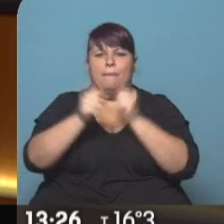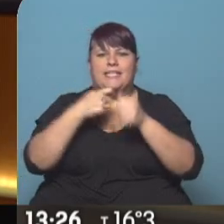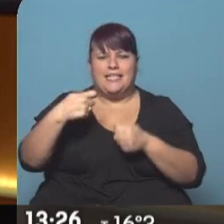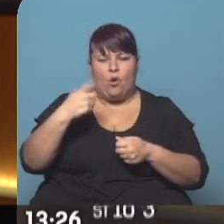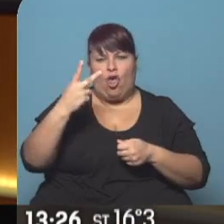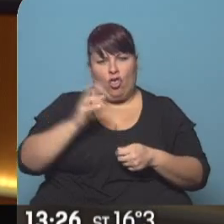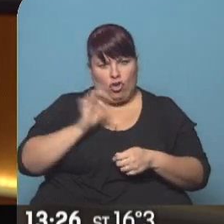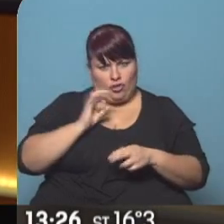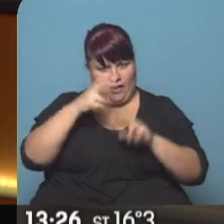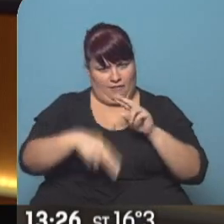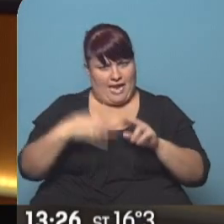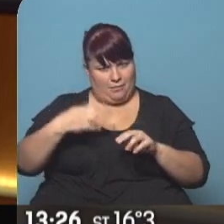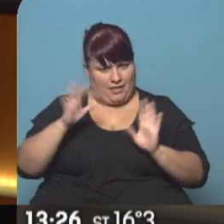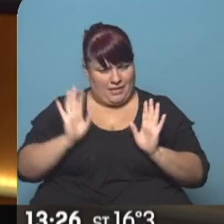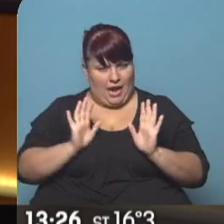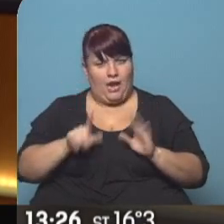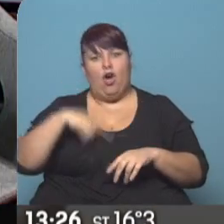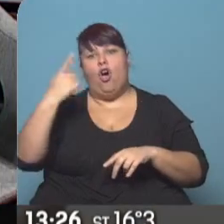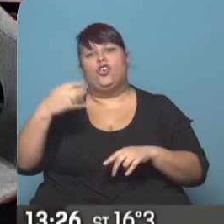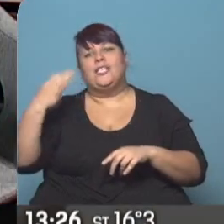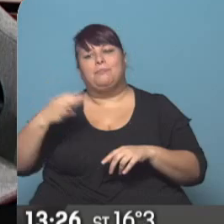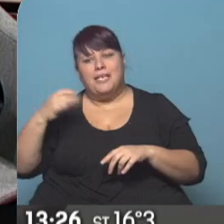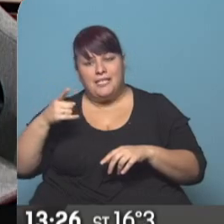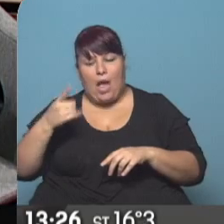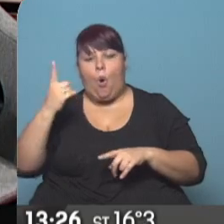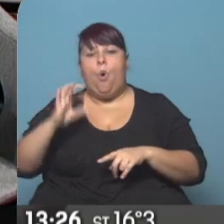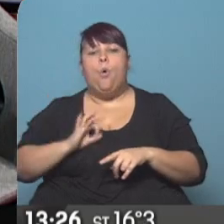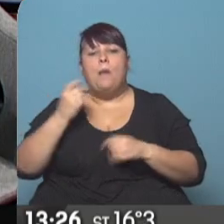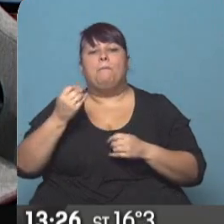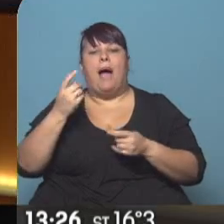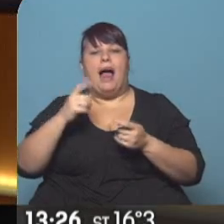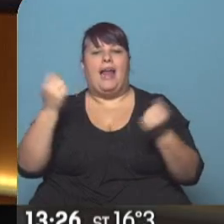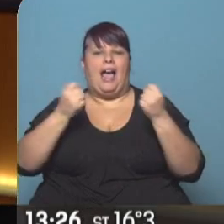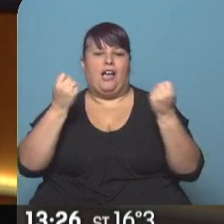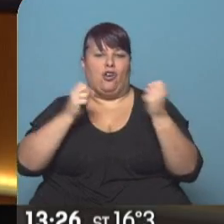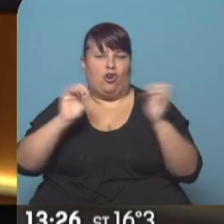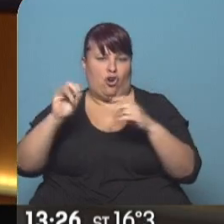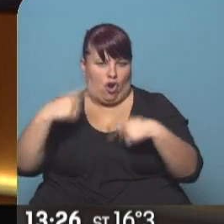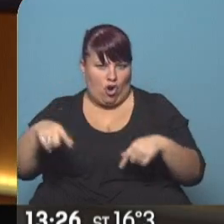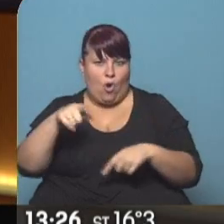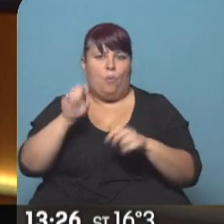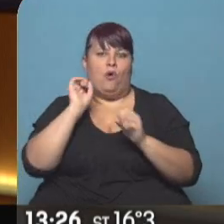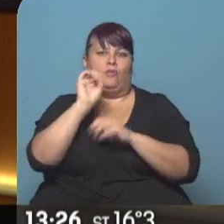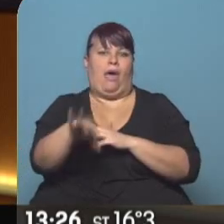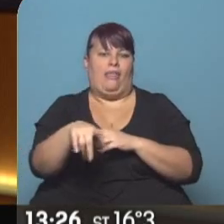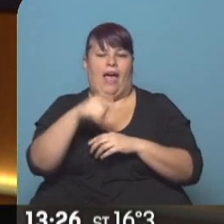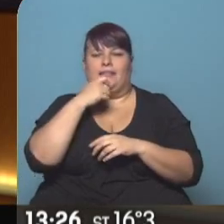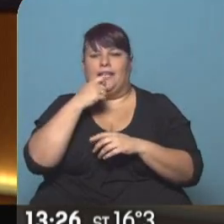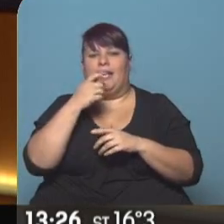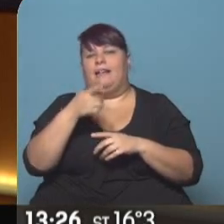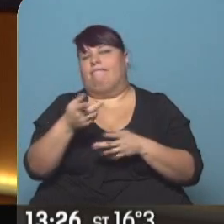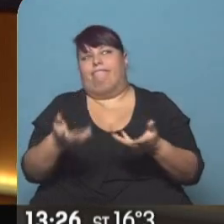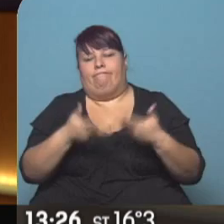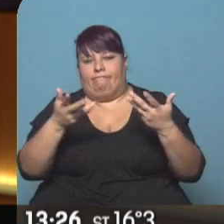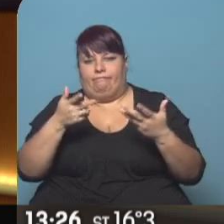segura, desde 2 años tiene un plazo especial. Y un plazo especial de un año para que sea el transporte de cosas. O lo que vos mandaste a través de